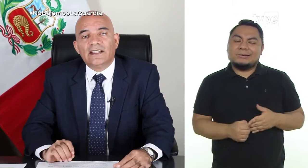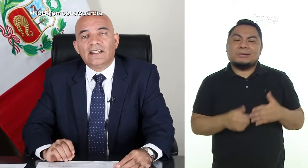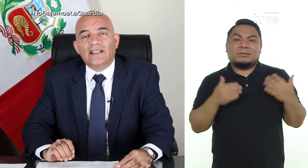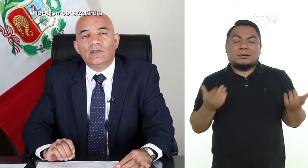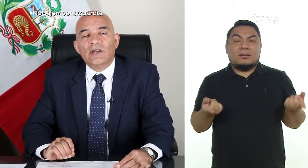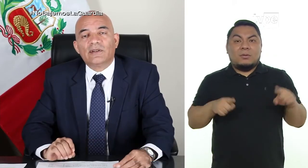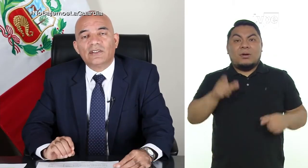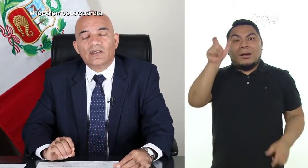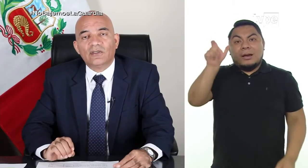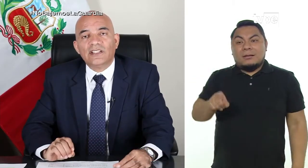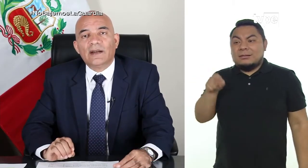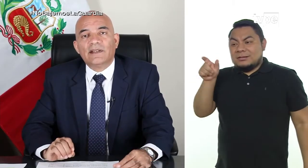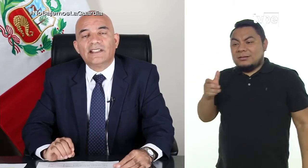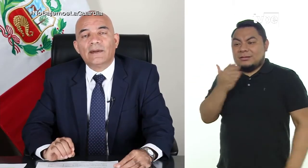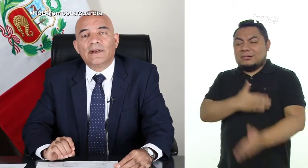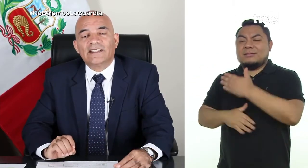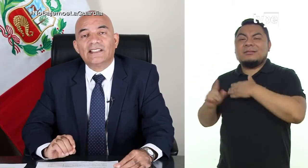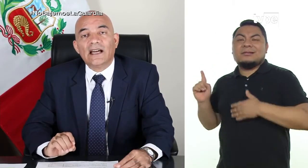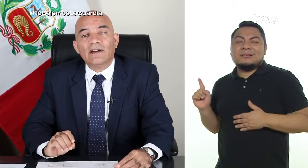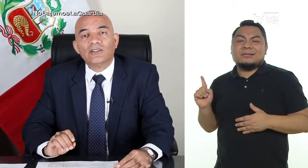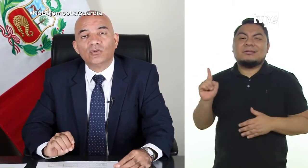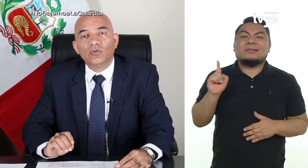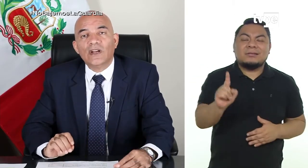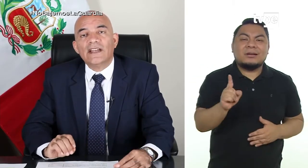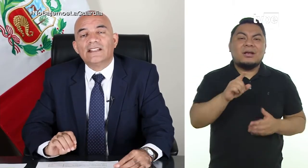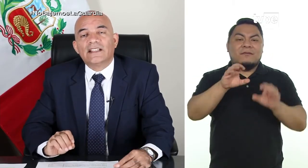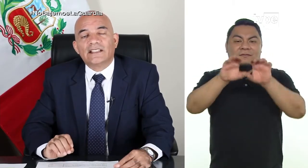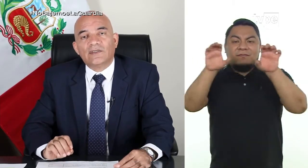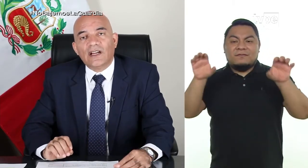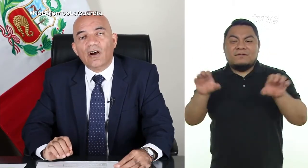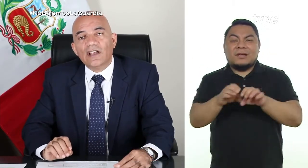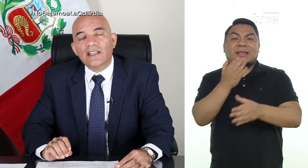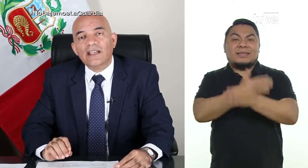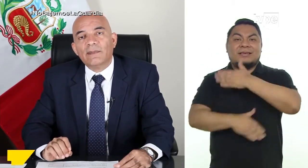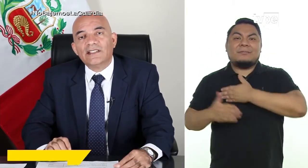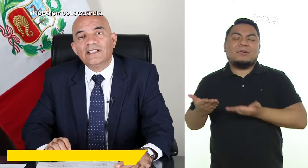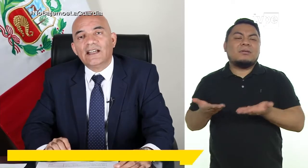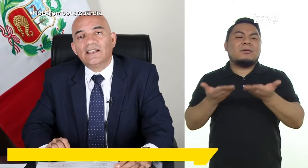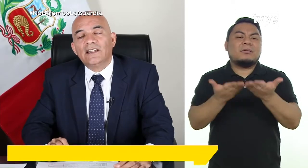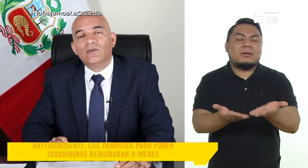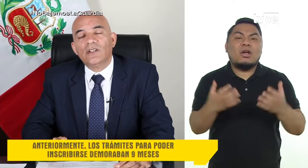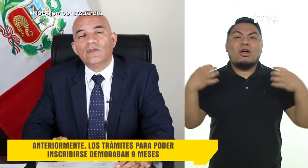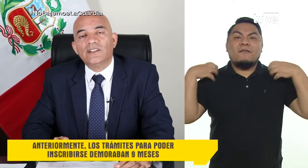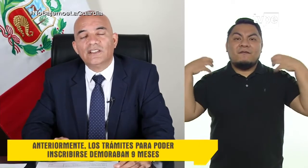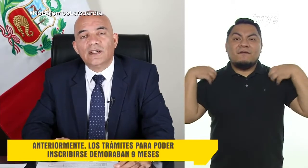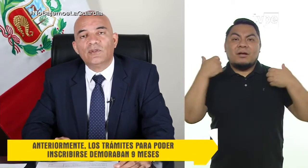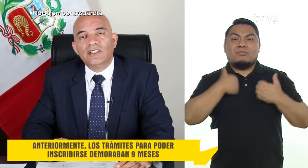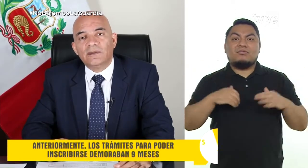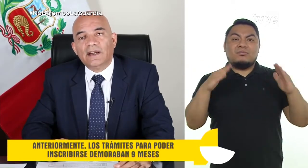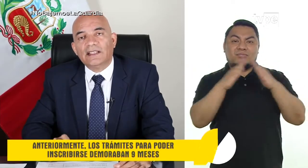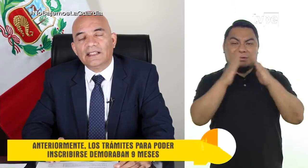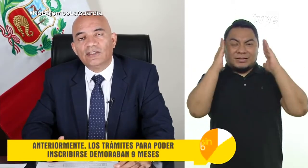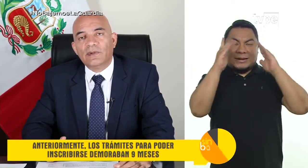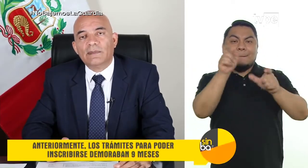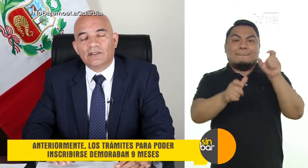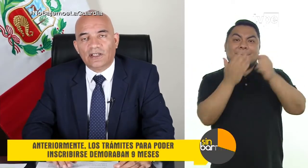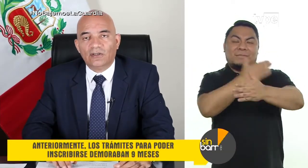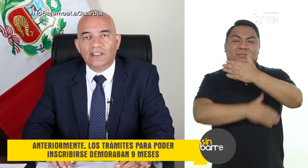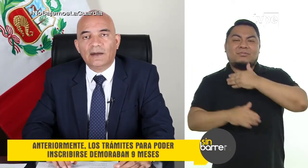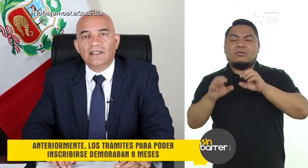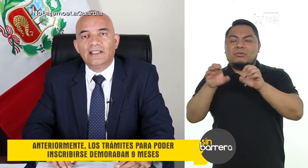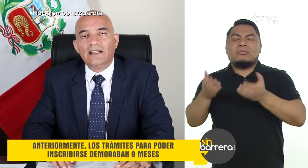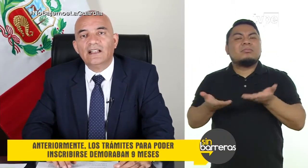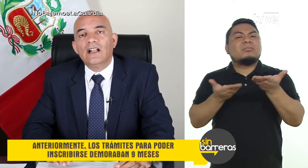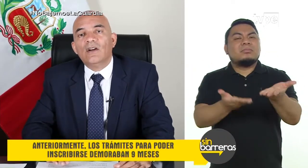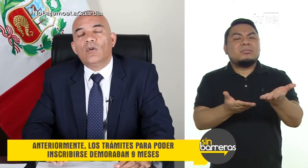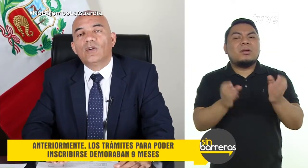desde que una persona con discapacidad presentaba su certificado de discapacidad en una oficina municipal de atención para personas